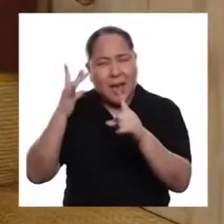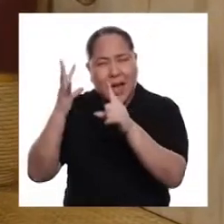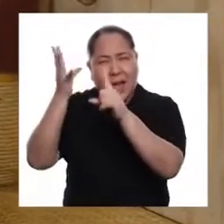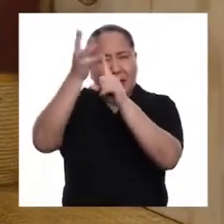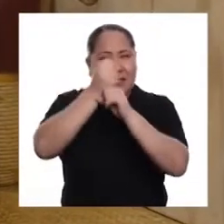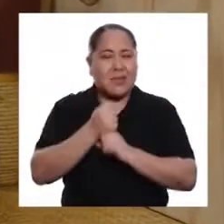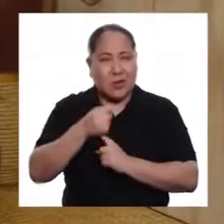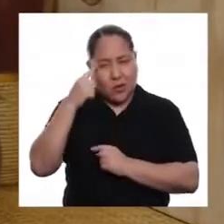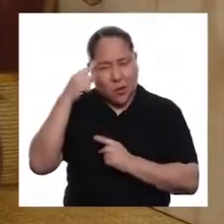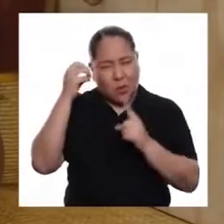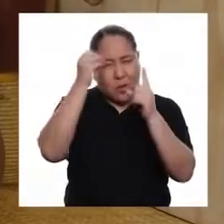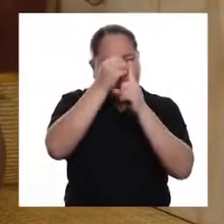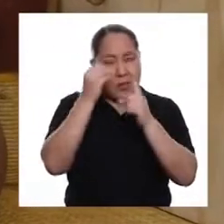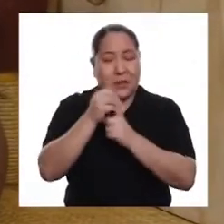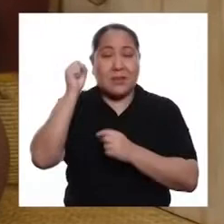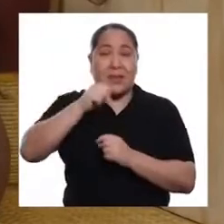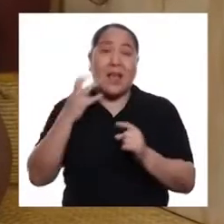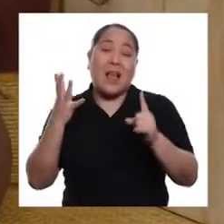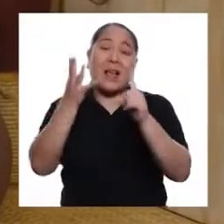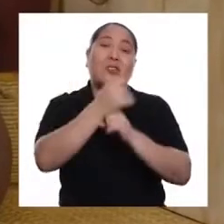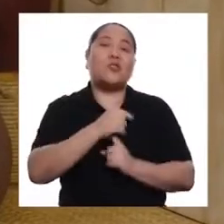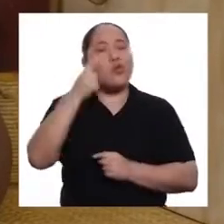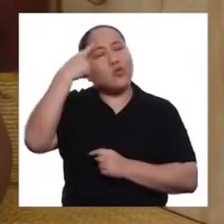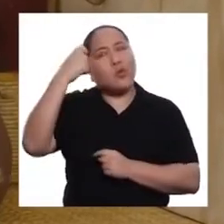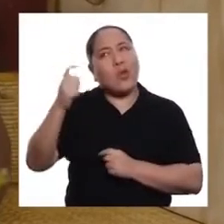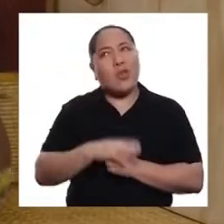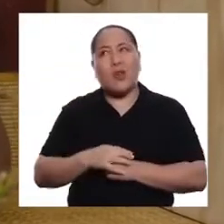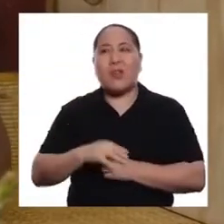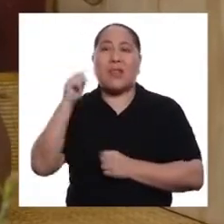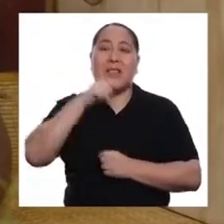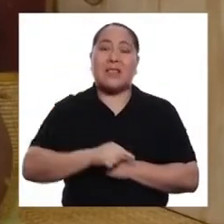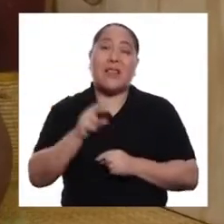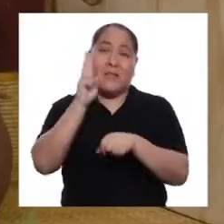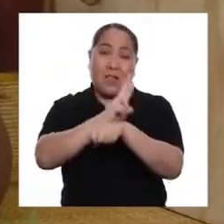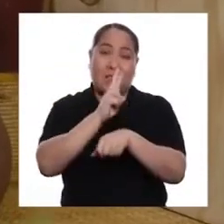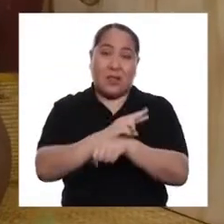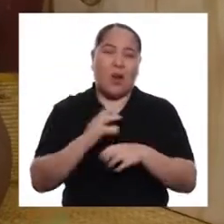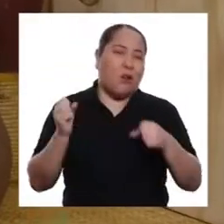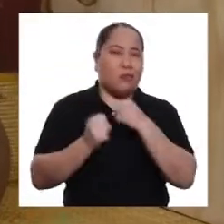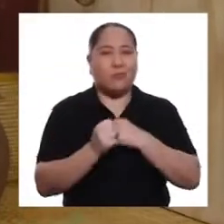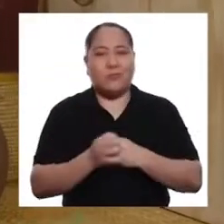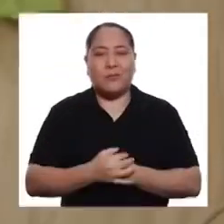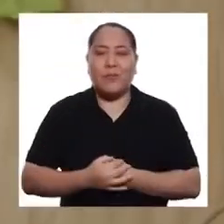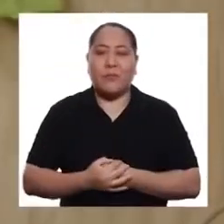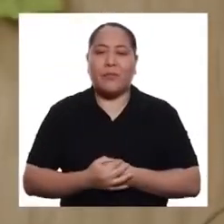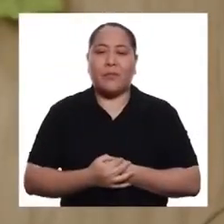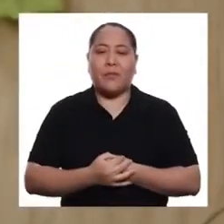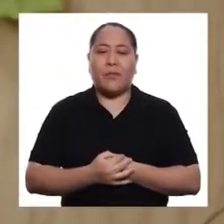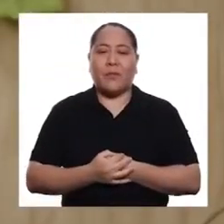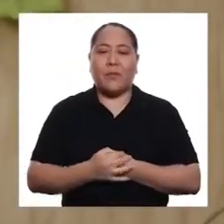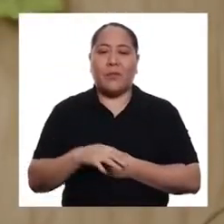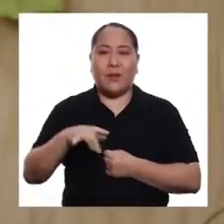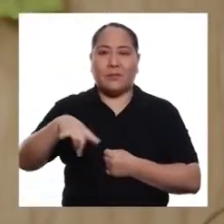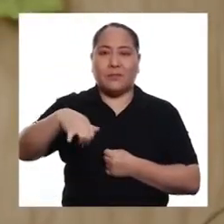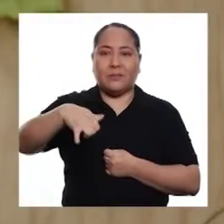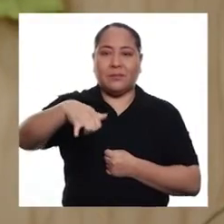permitirá alcanzar sus metas y así lograr su sueño de ser veterinario! ¡Rat! ¡Mmm!